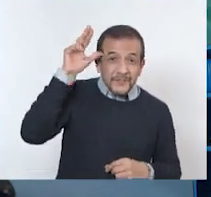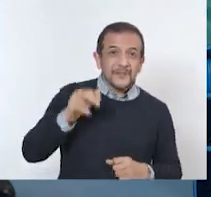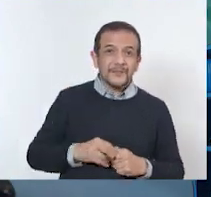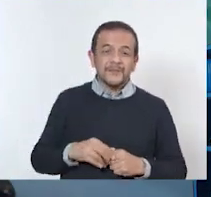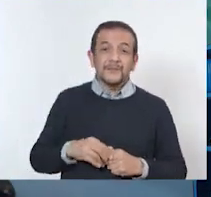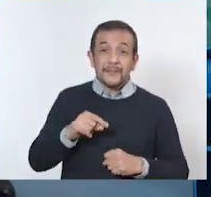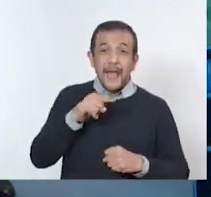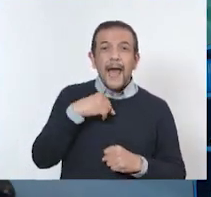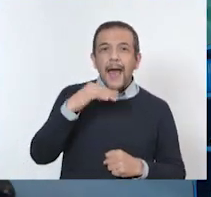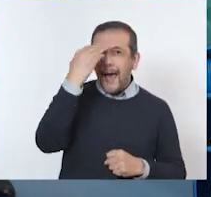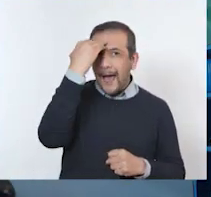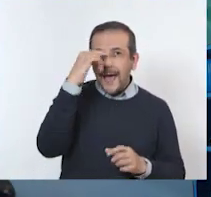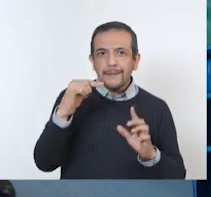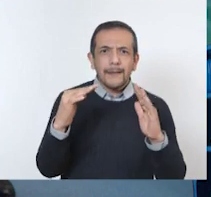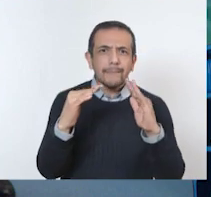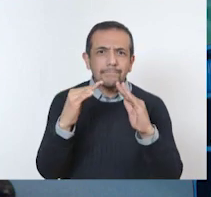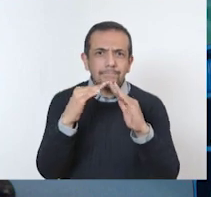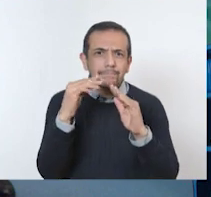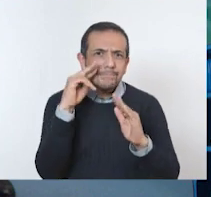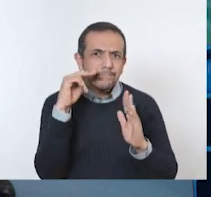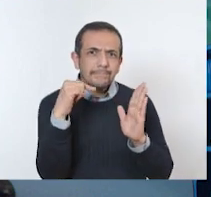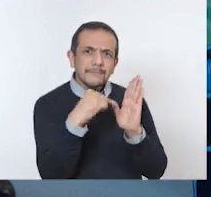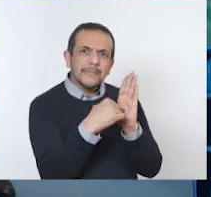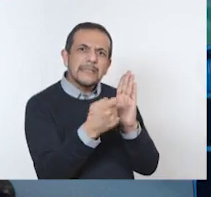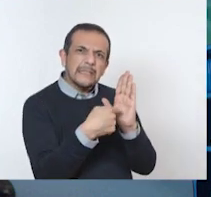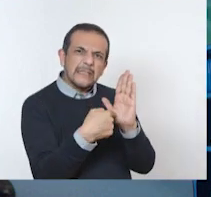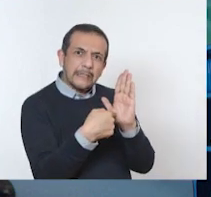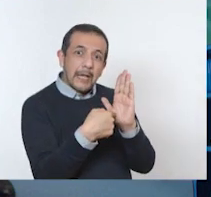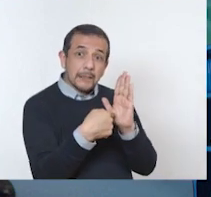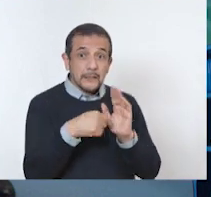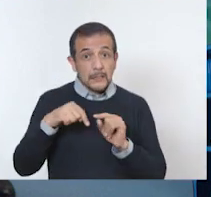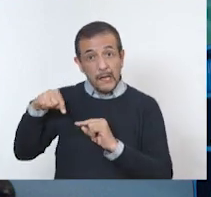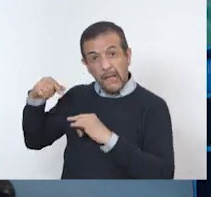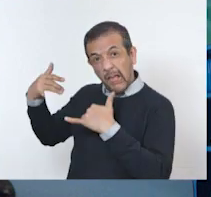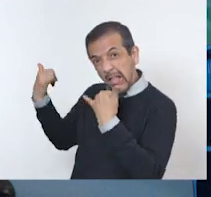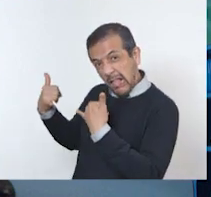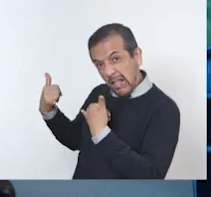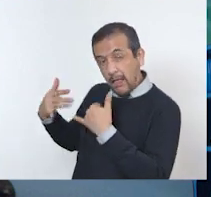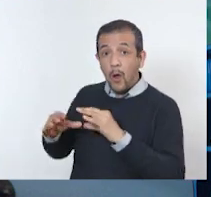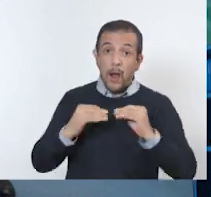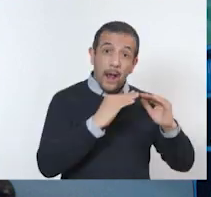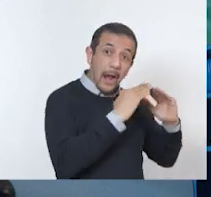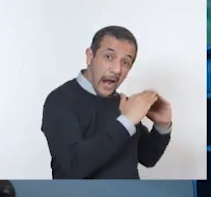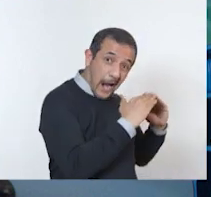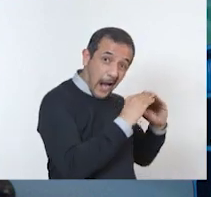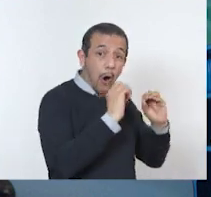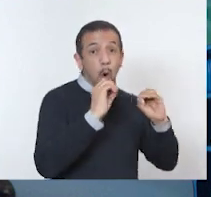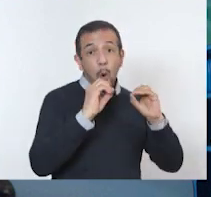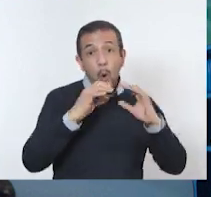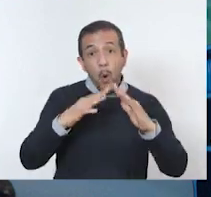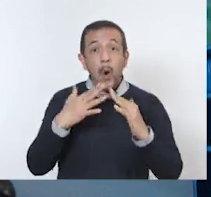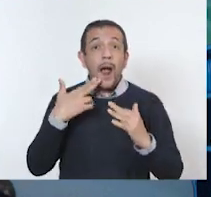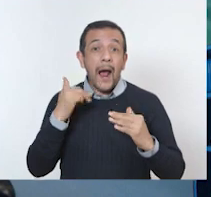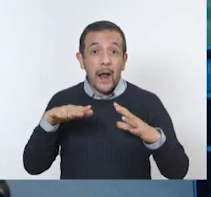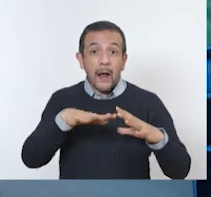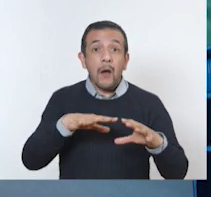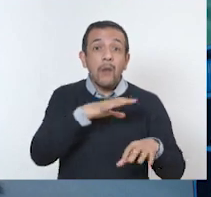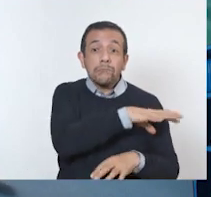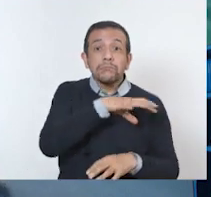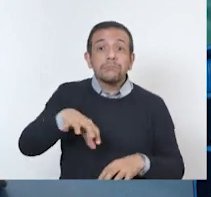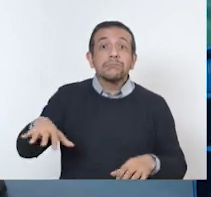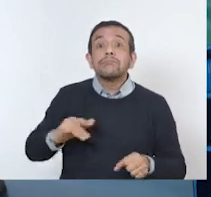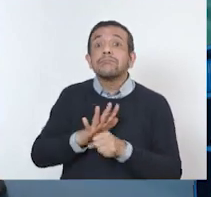ahí en casa, ¿qué piensan de este conejo? ¿Salvaje? ¿Casa? ¿O es un animal de granja?